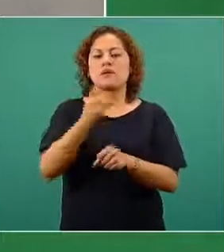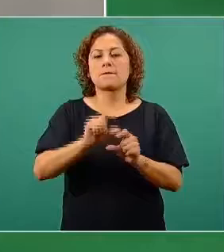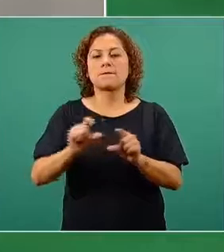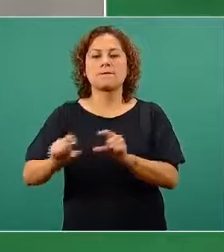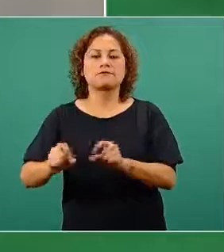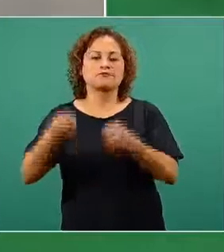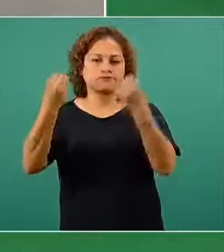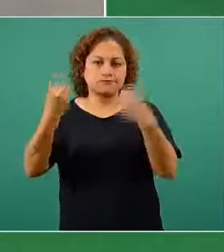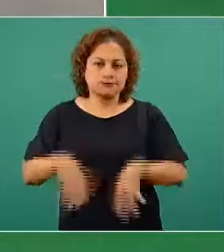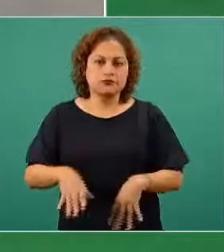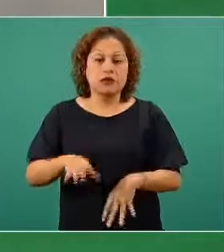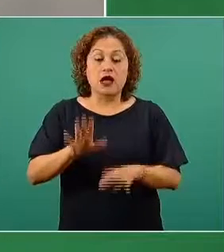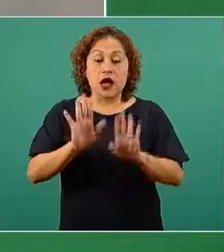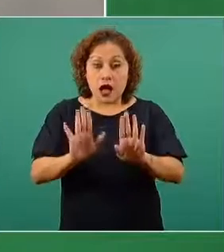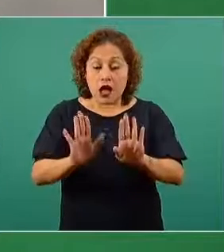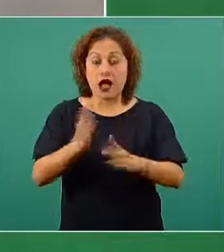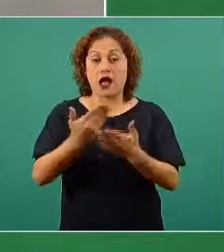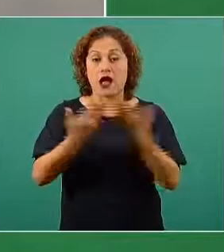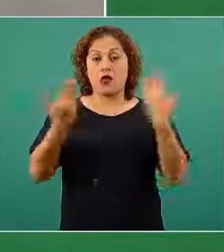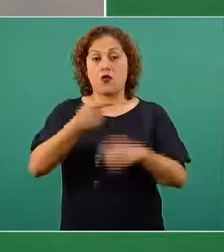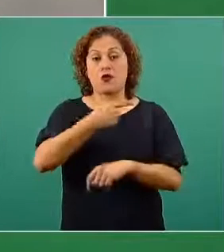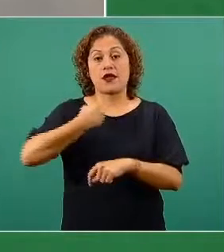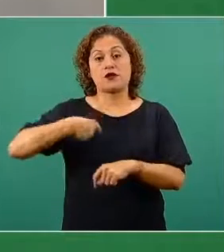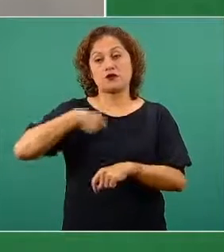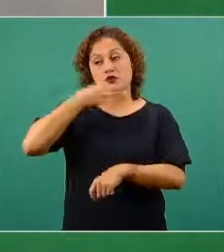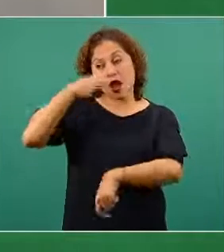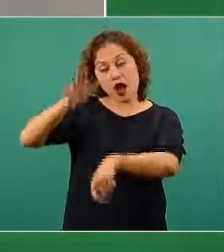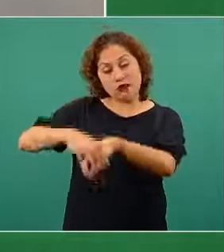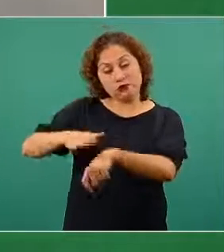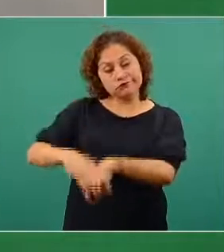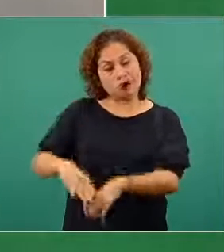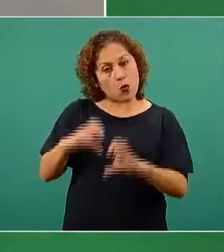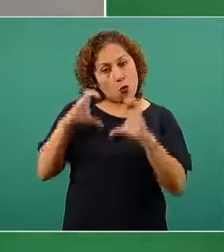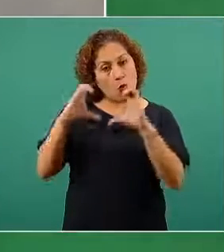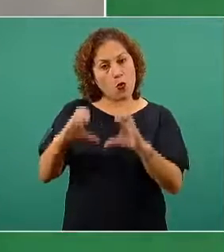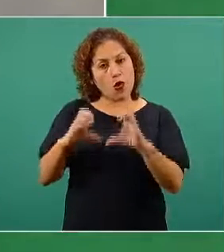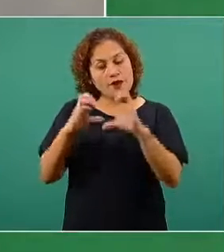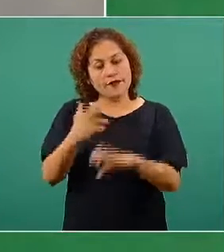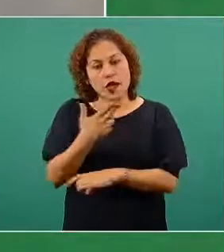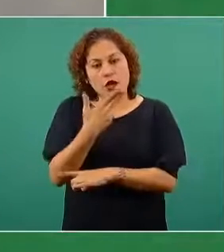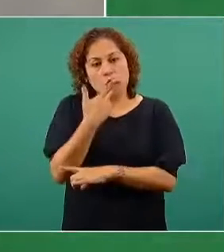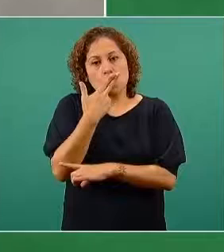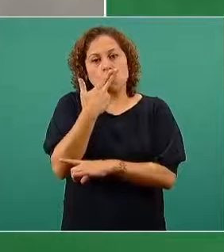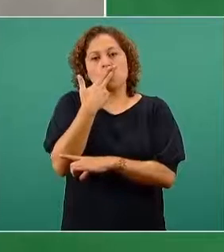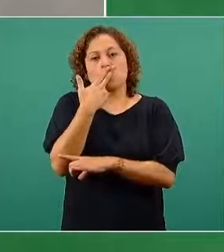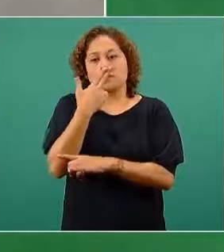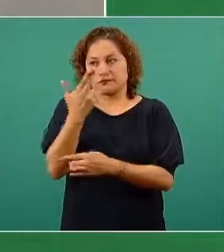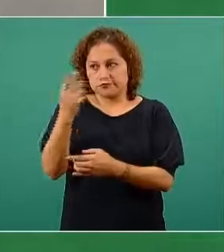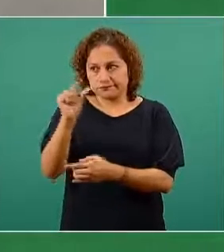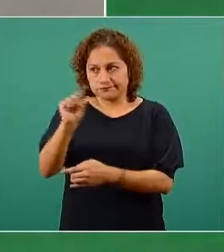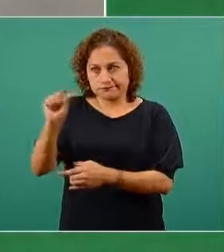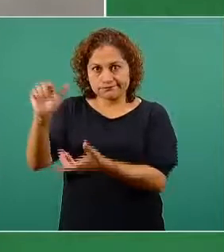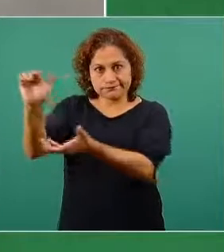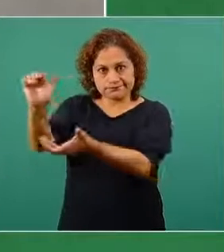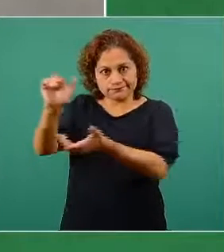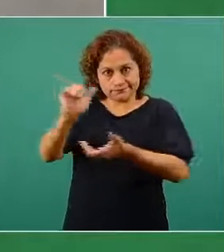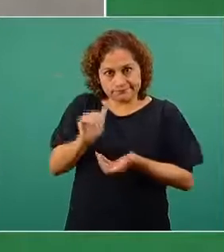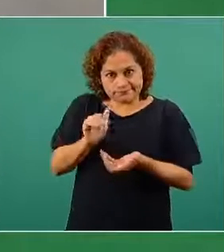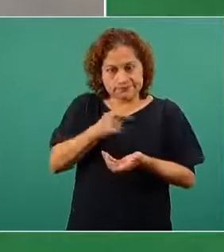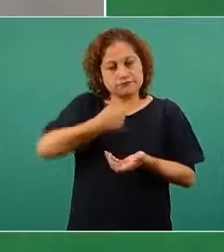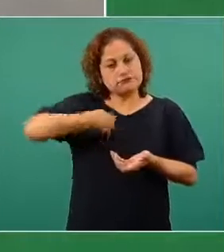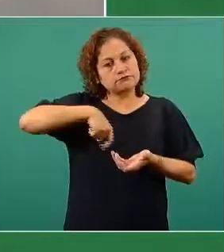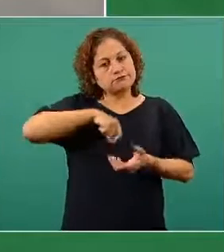que hemos pedido y que hemos buscado que se tenga de las dosis que recibimos en nuestro país, tenemos